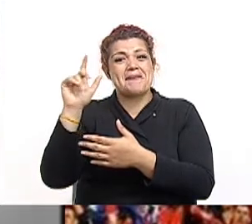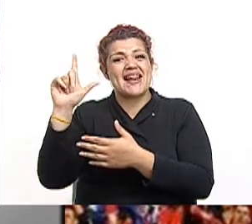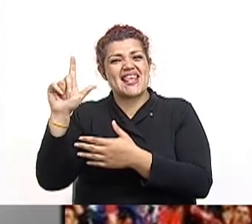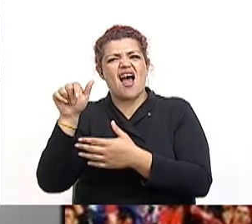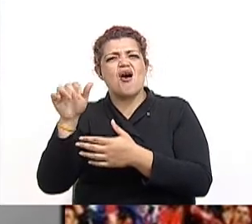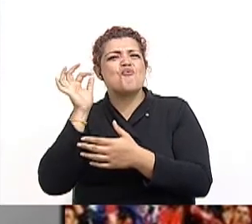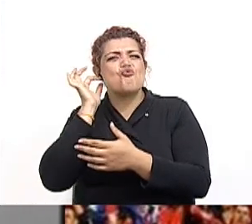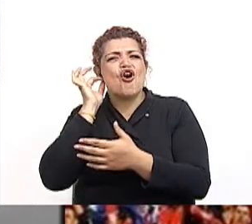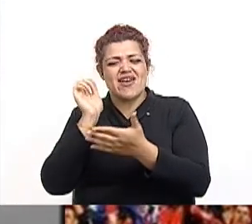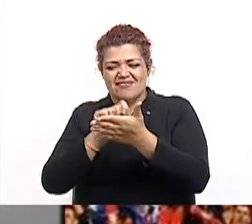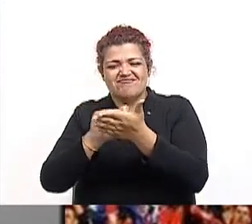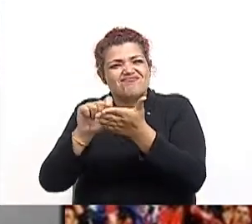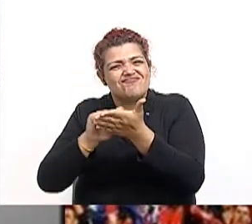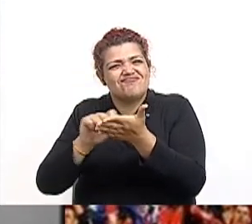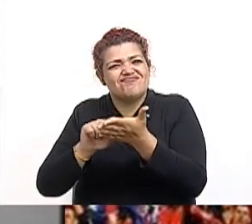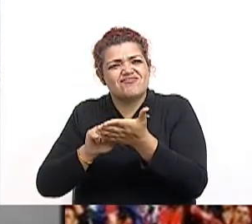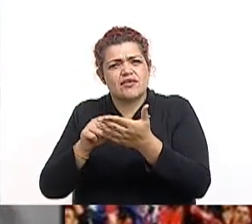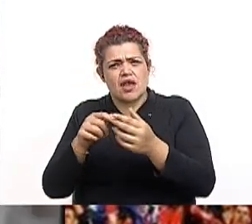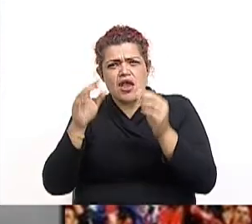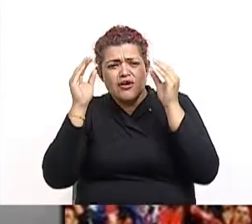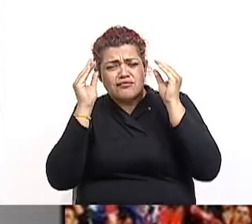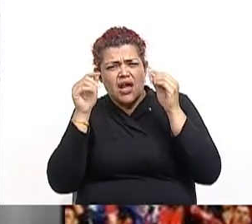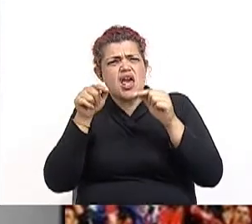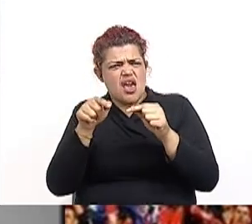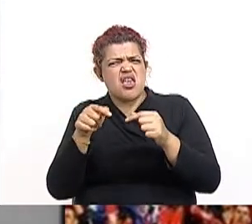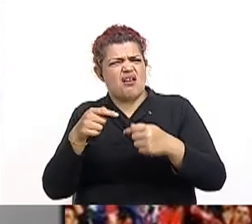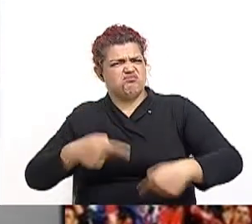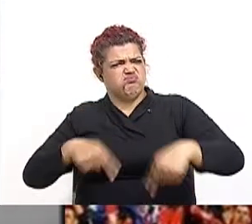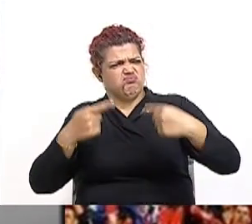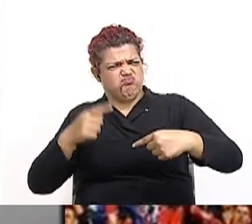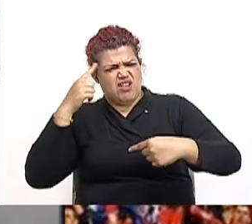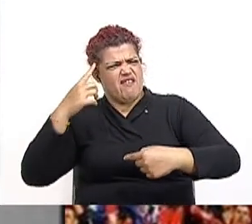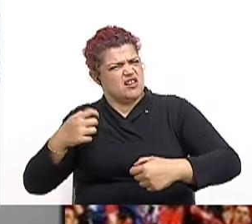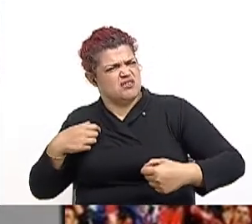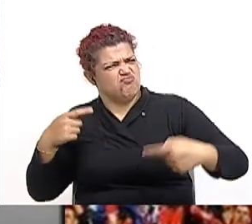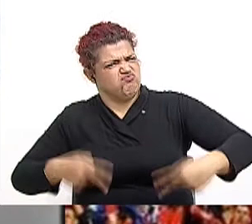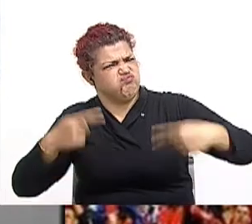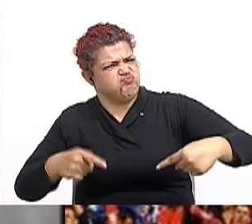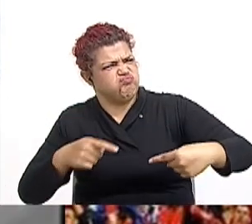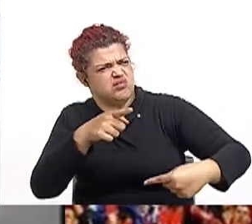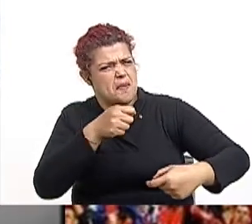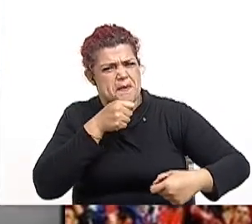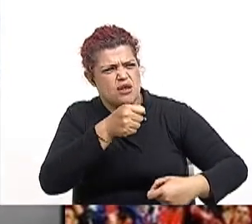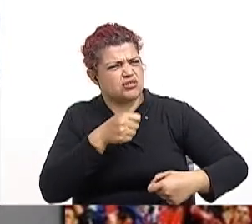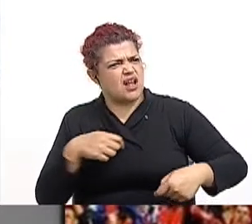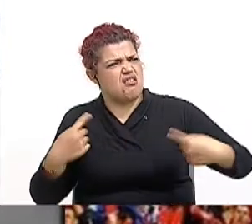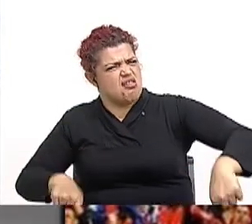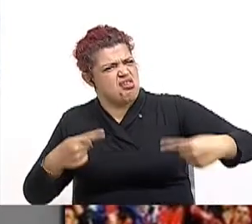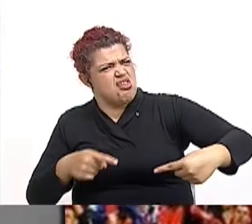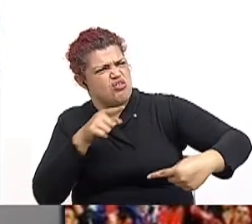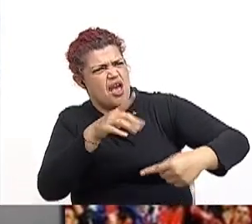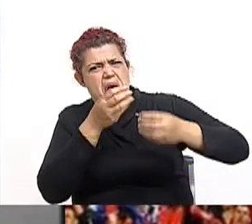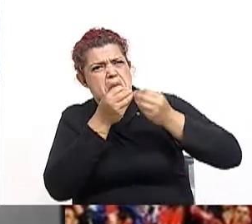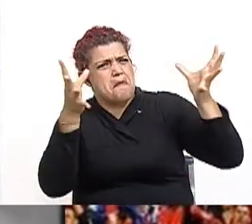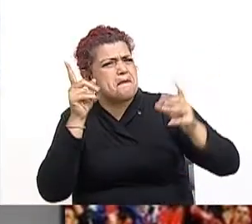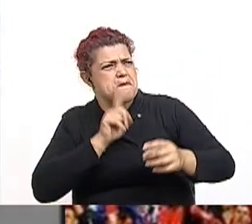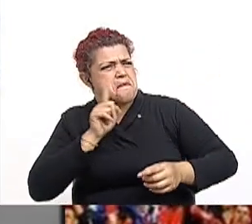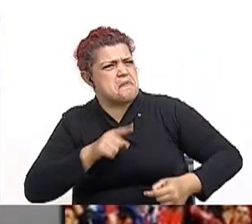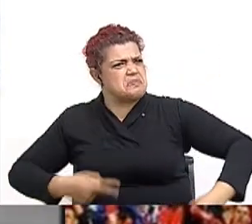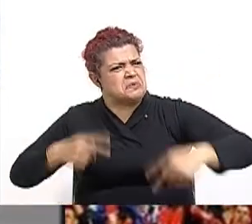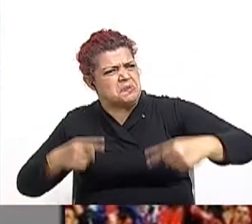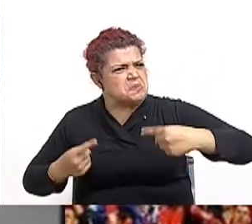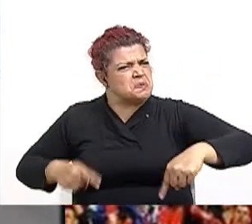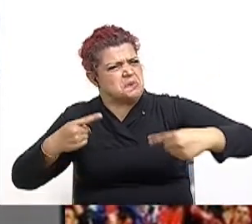Carmen Lira. Carvajal se echa para atrás y se enfrasca en una discusión con un periodista que se encuentra en la gradería. Es un comunicador del diario La Información. El partido bastante